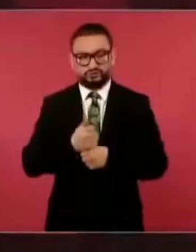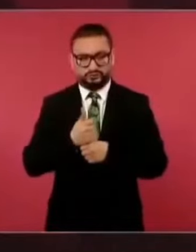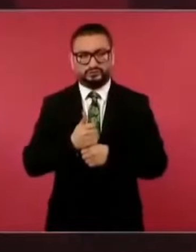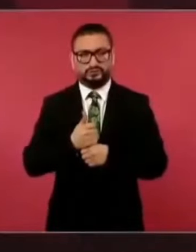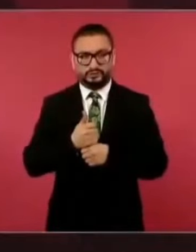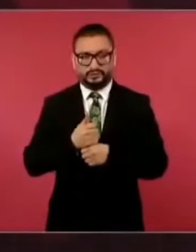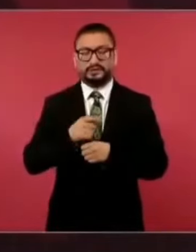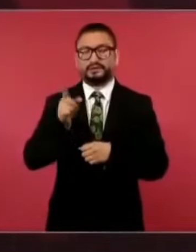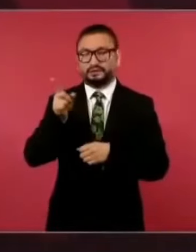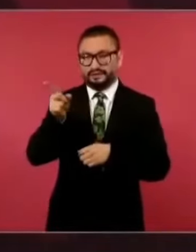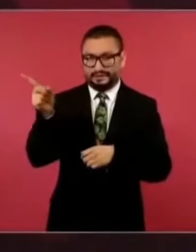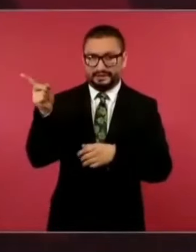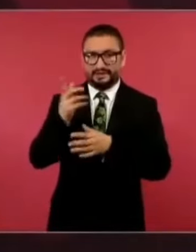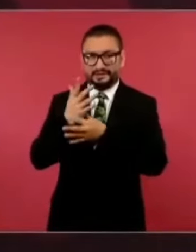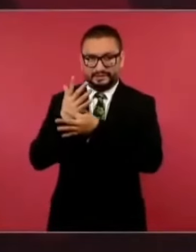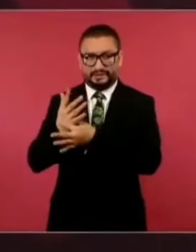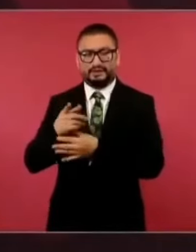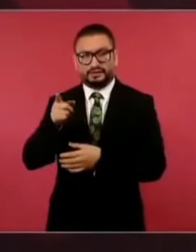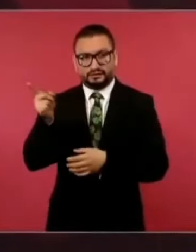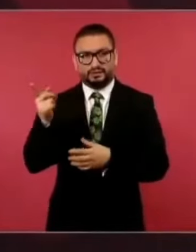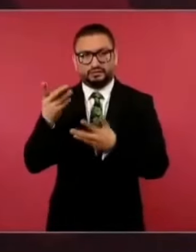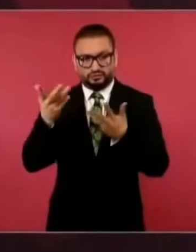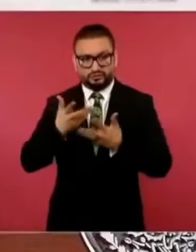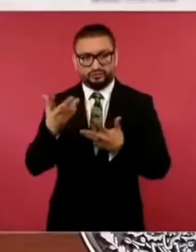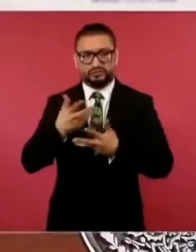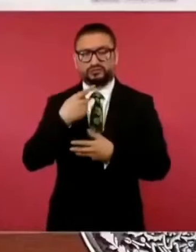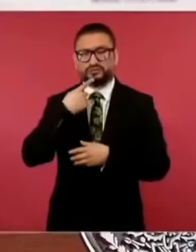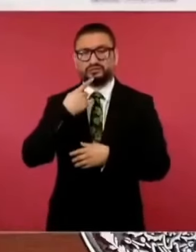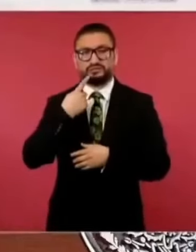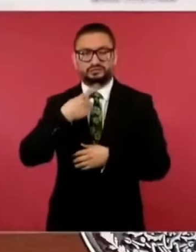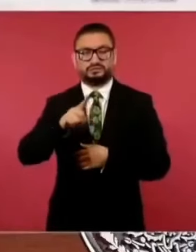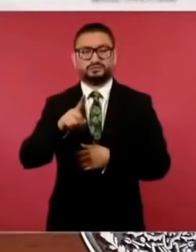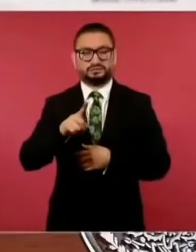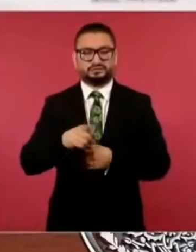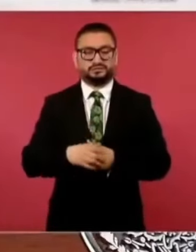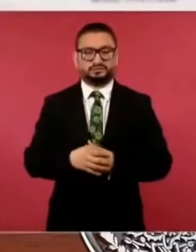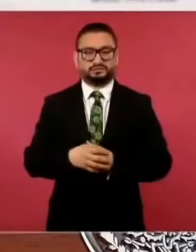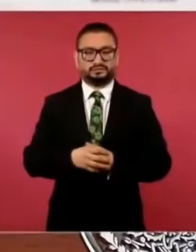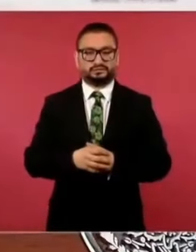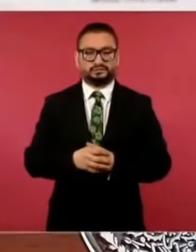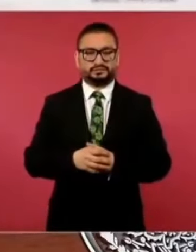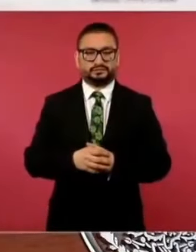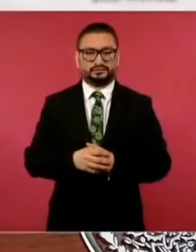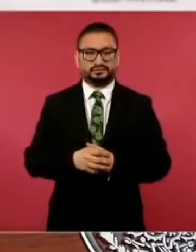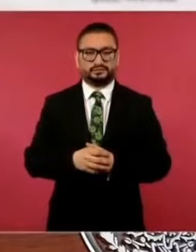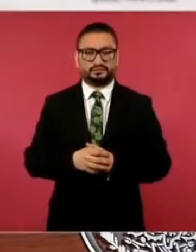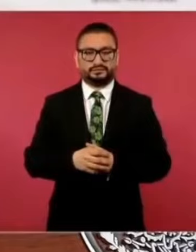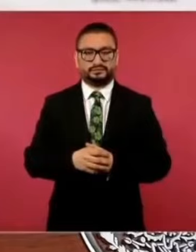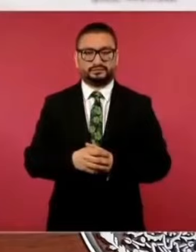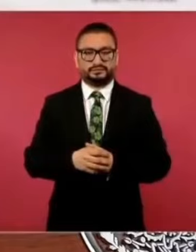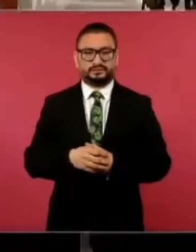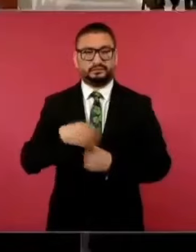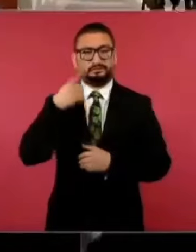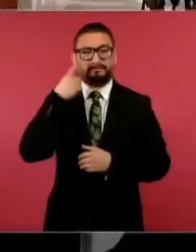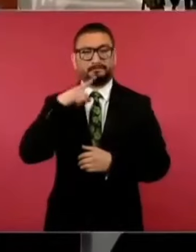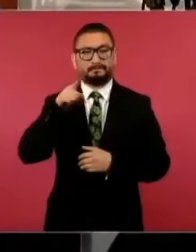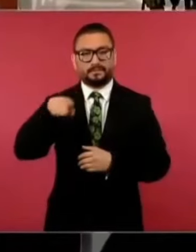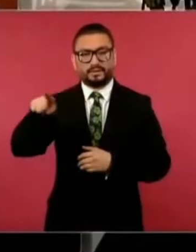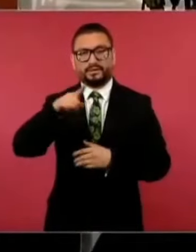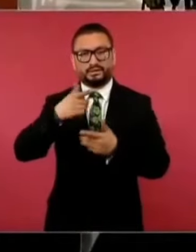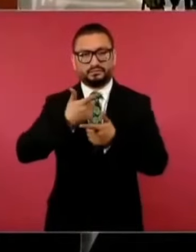hicieron la denuncia para que los liberaran.